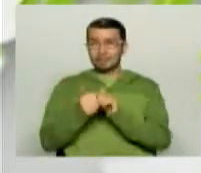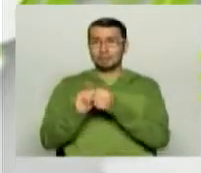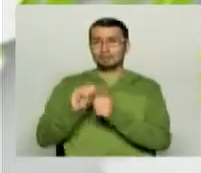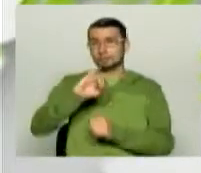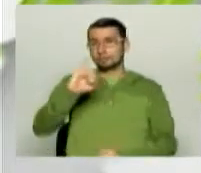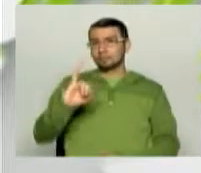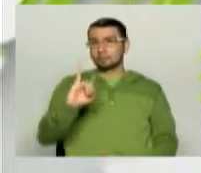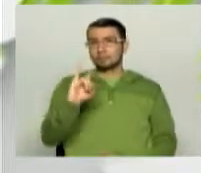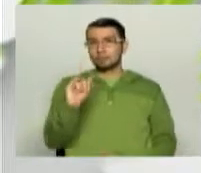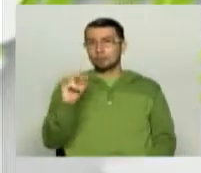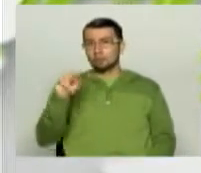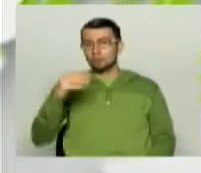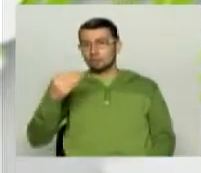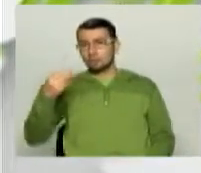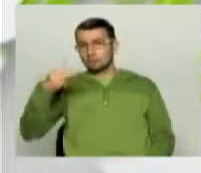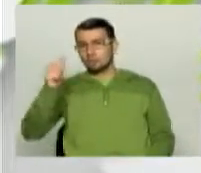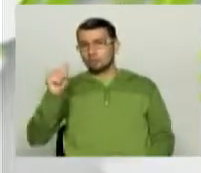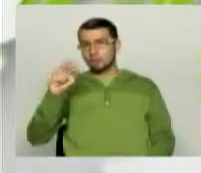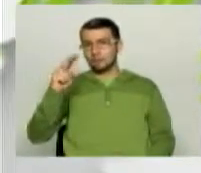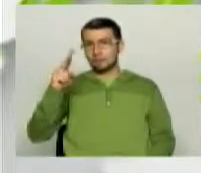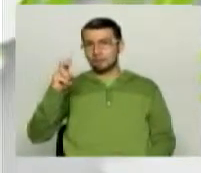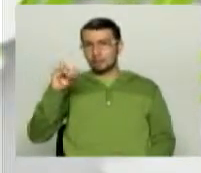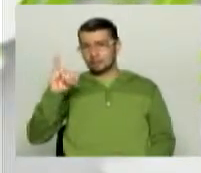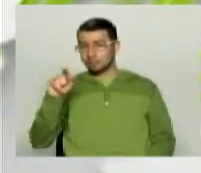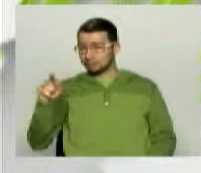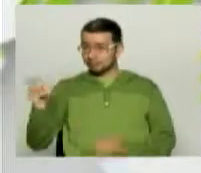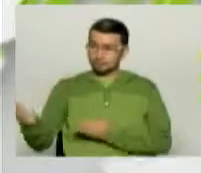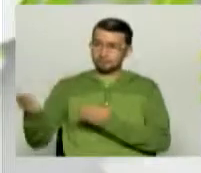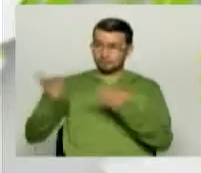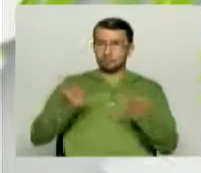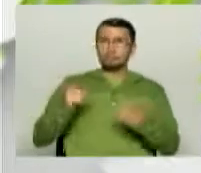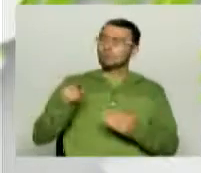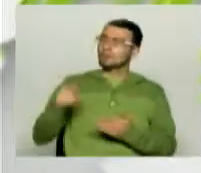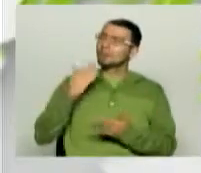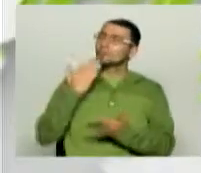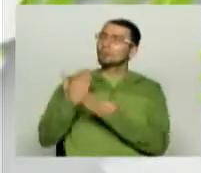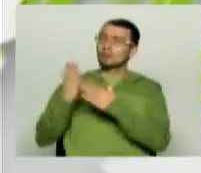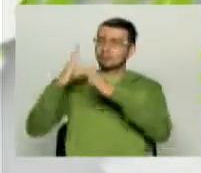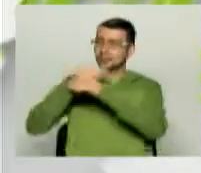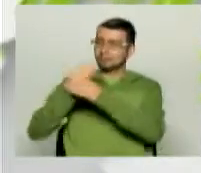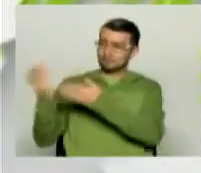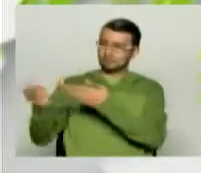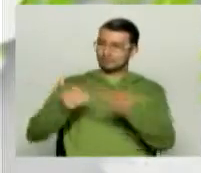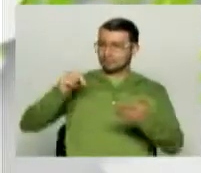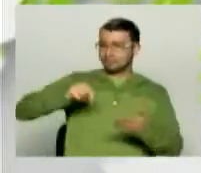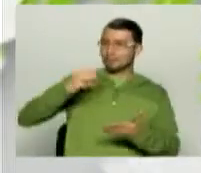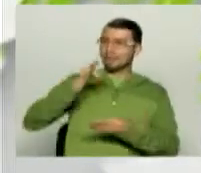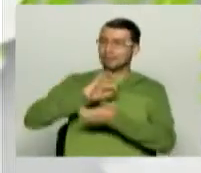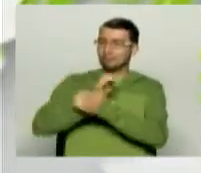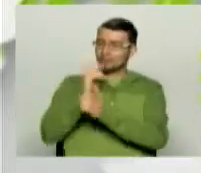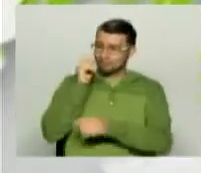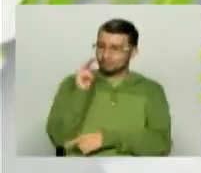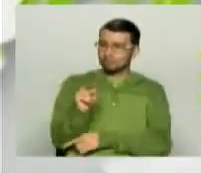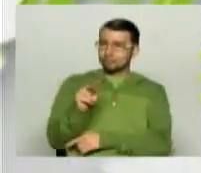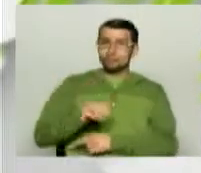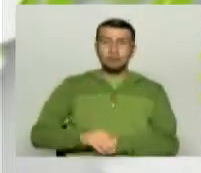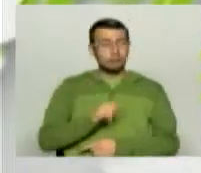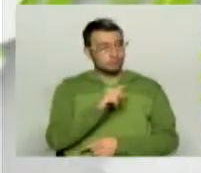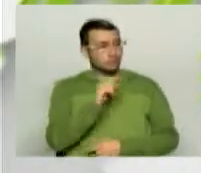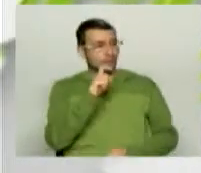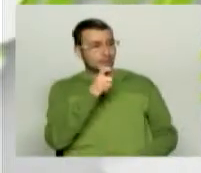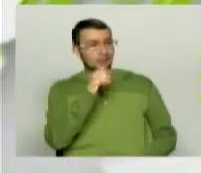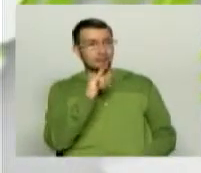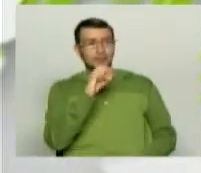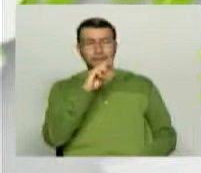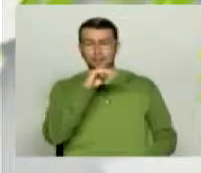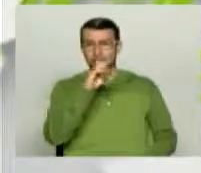Juan Harvey Gutiérrez Cano, a quien le doy la bienvenida. Juan Harvey, muy buenas noches y bienvenido a Telecafé TV. Hola Jimena, buenas noches, un saludo muy